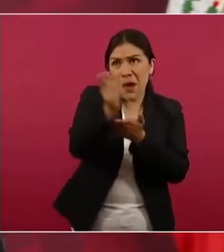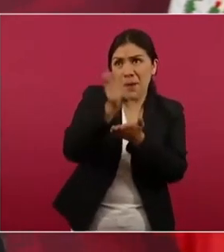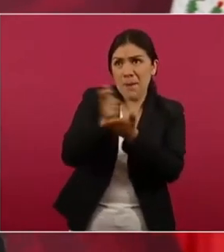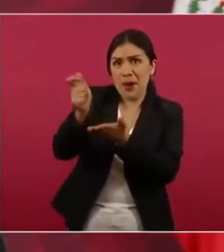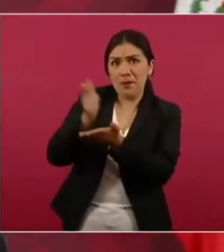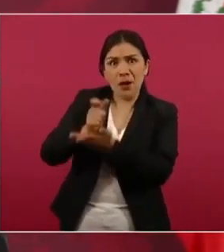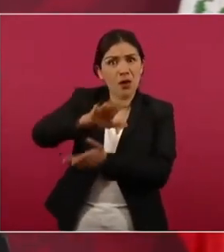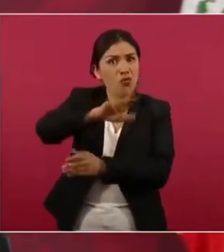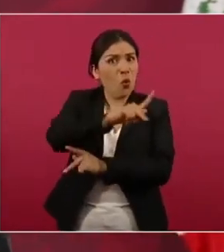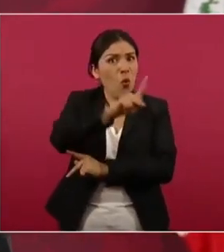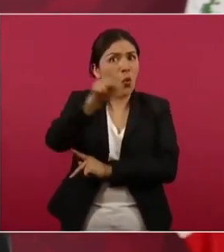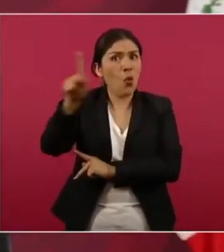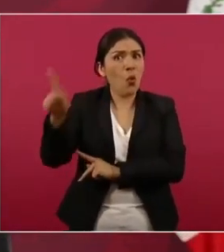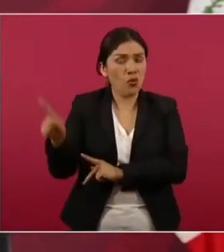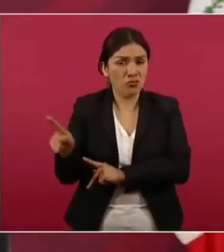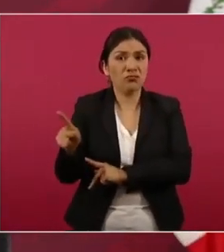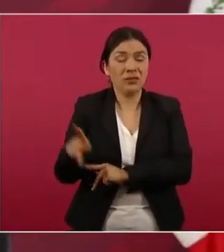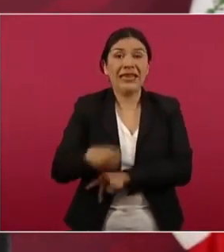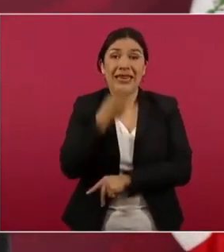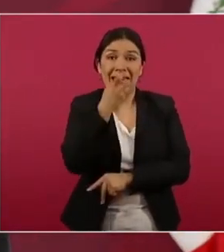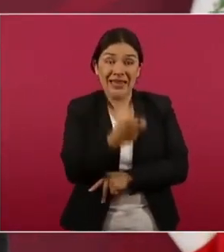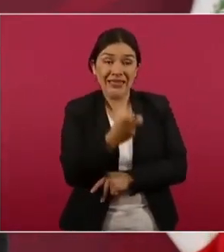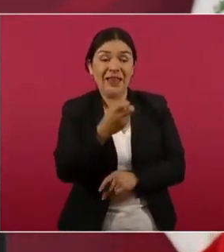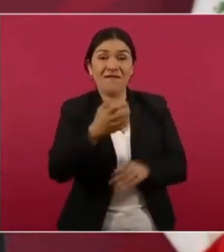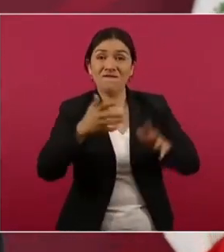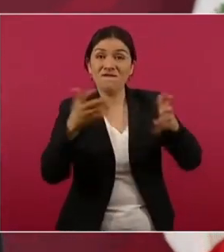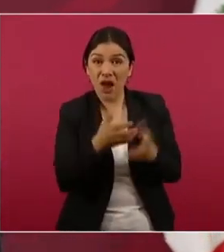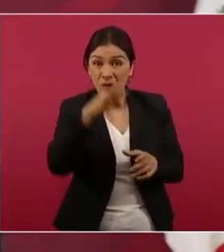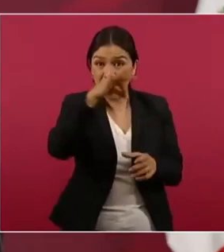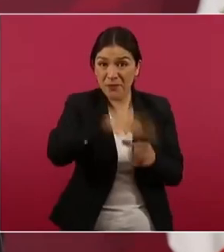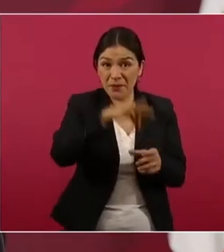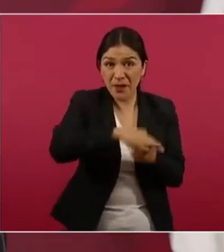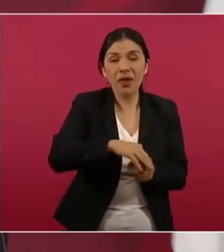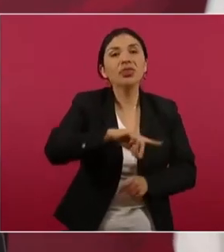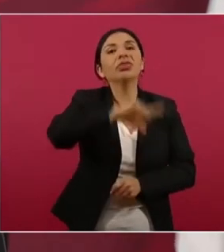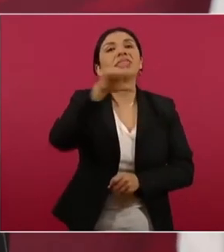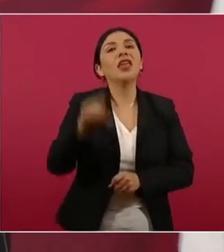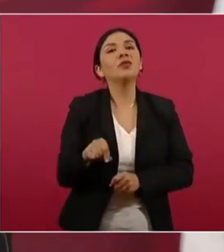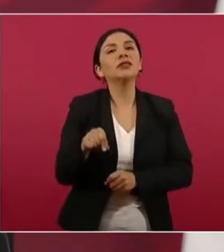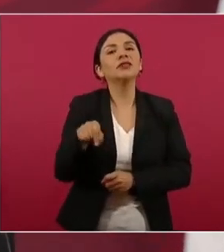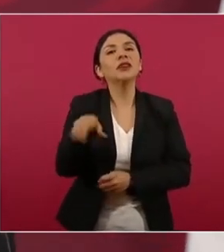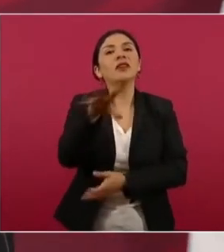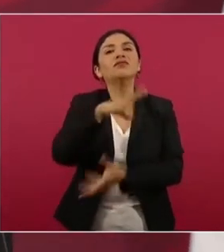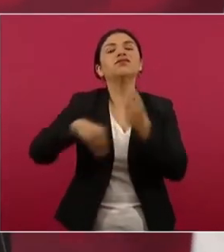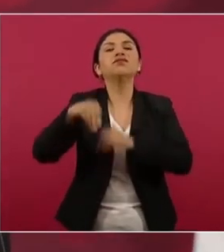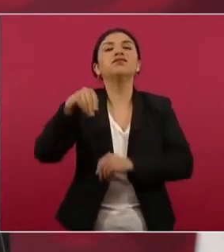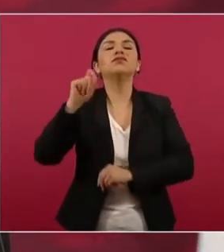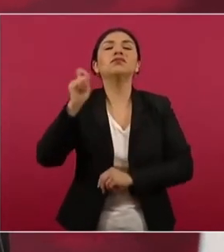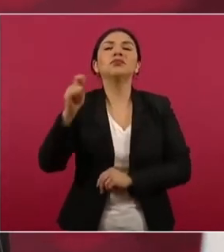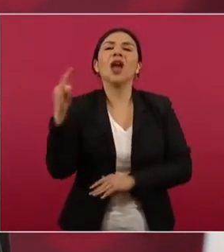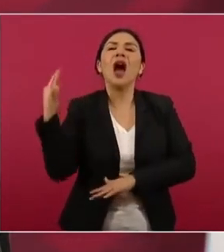después de ese fraude se privatizó Aeroméxico.